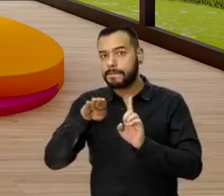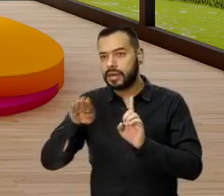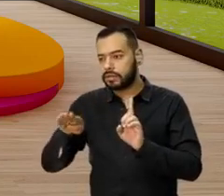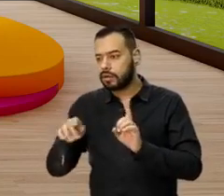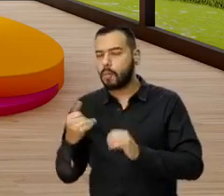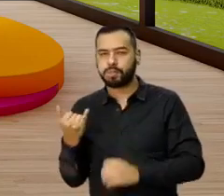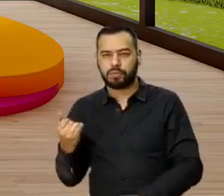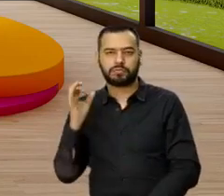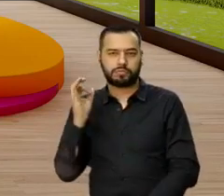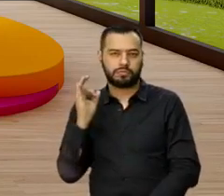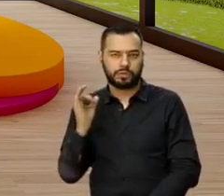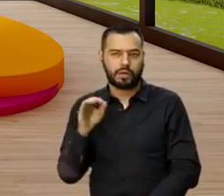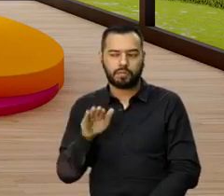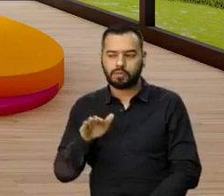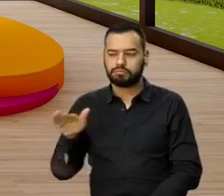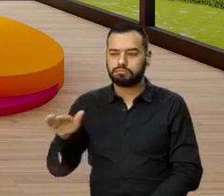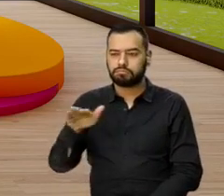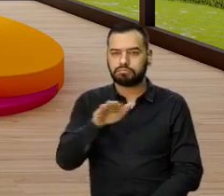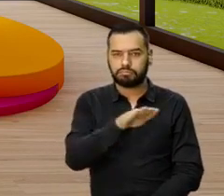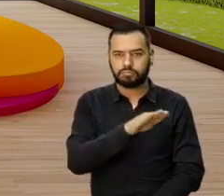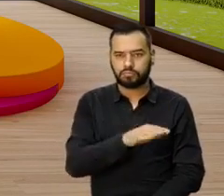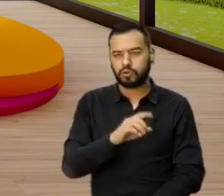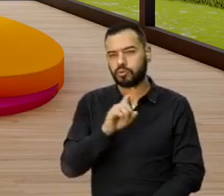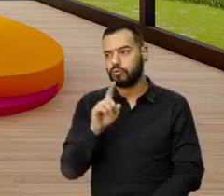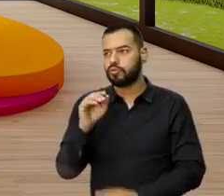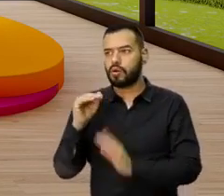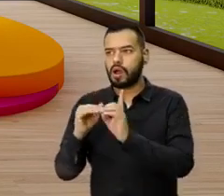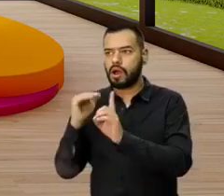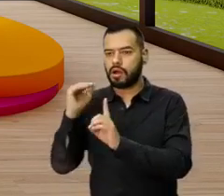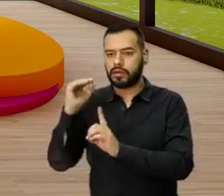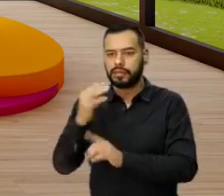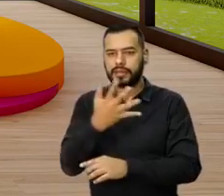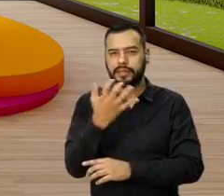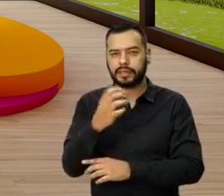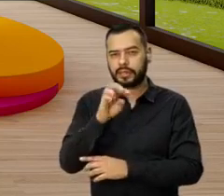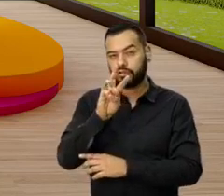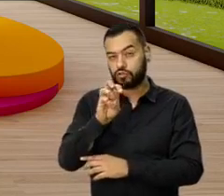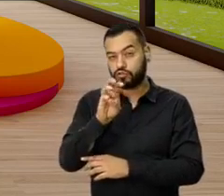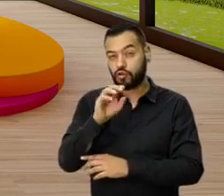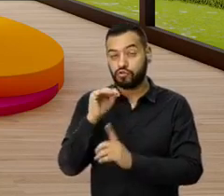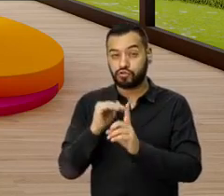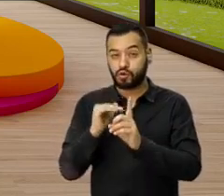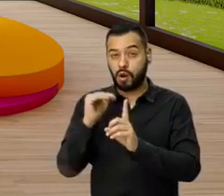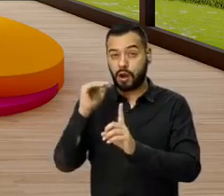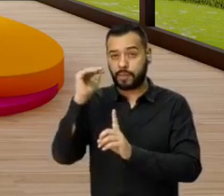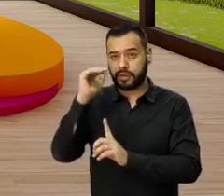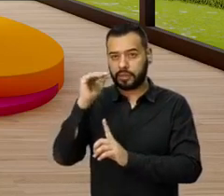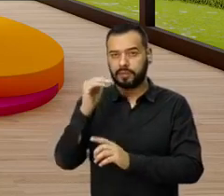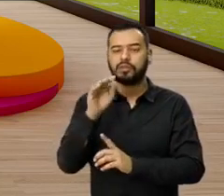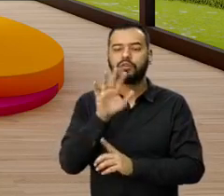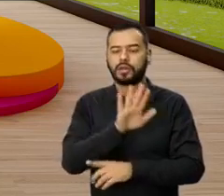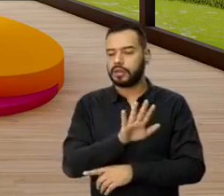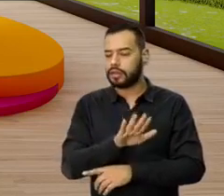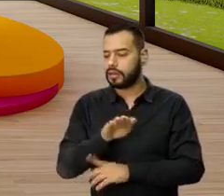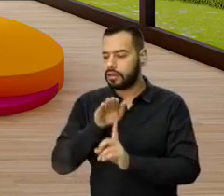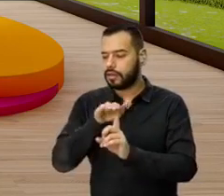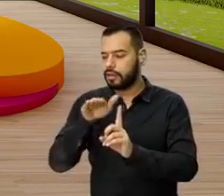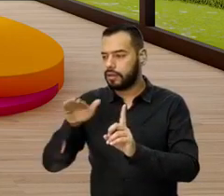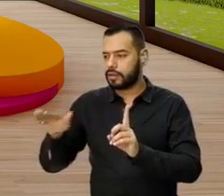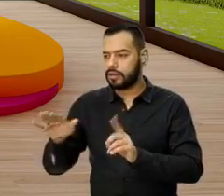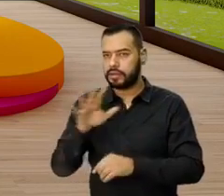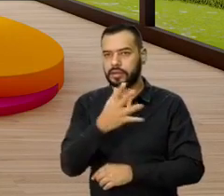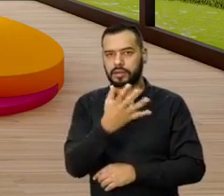la unidad y puede parquear donde quiere y es relación uno a uno. Son 508 apartamentos y 508 parqueaderos hay.